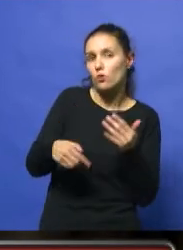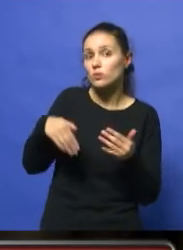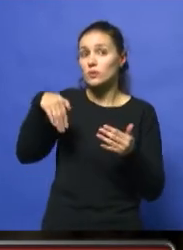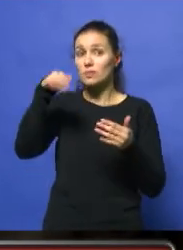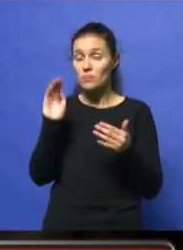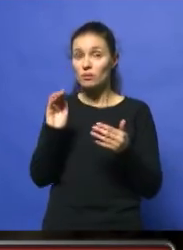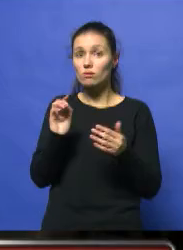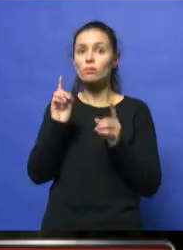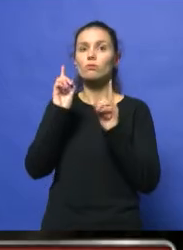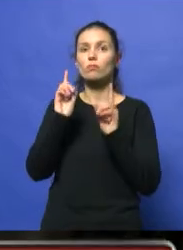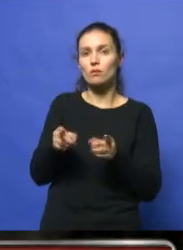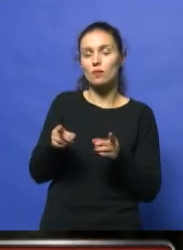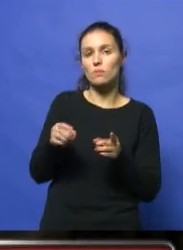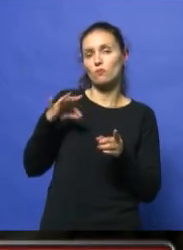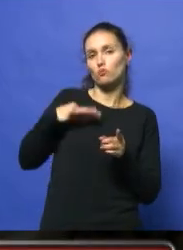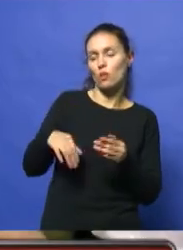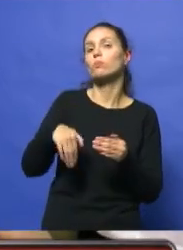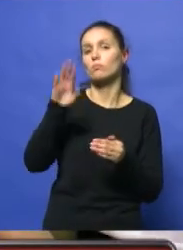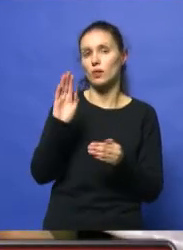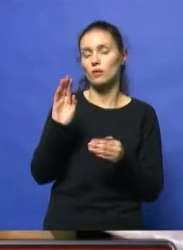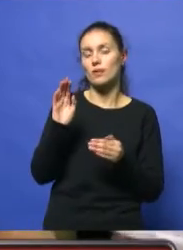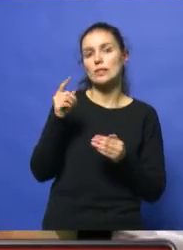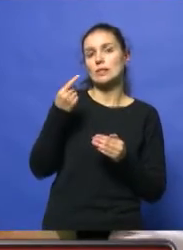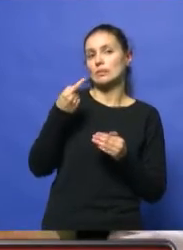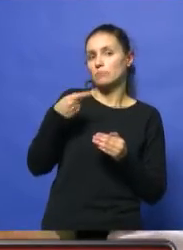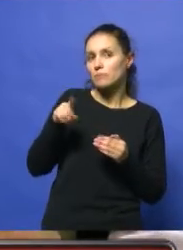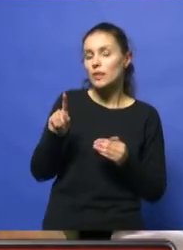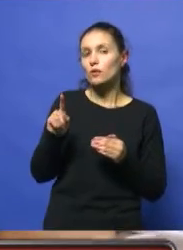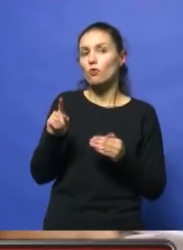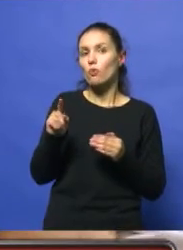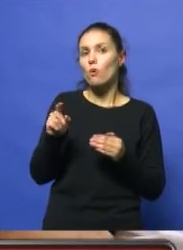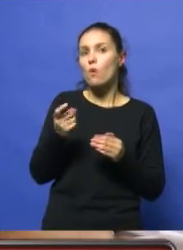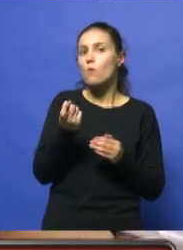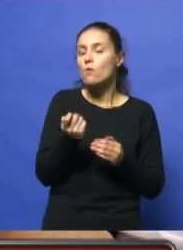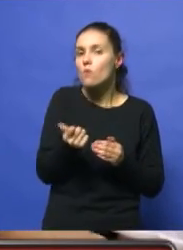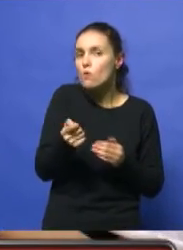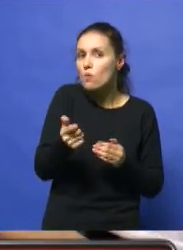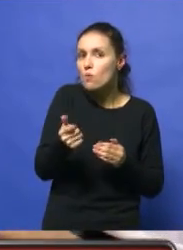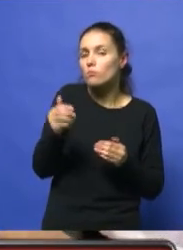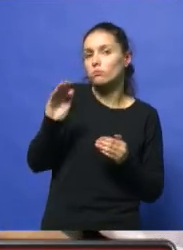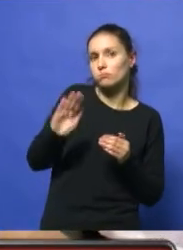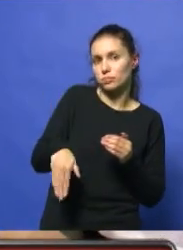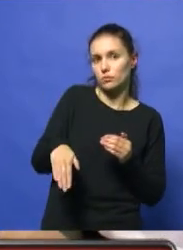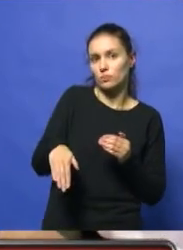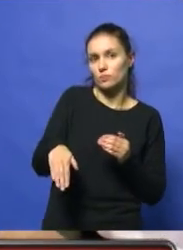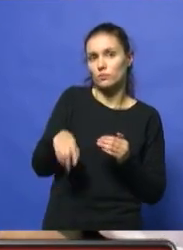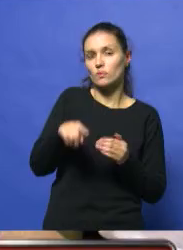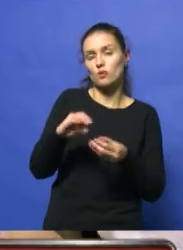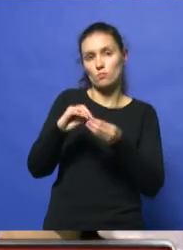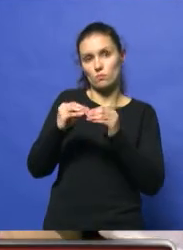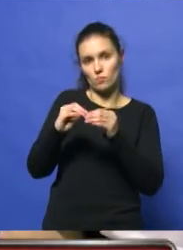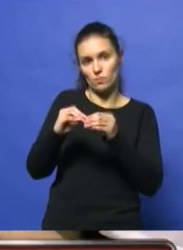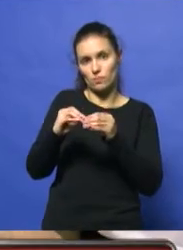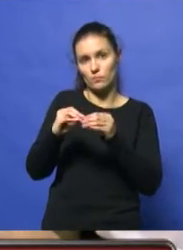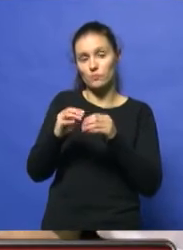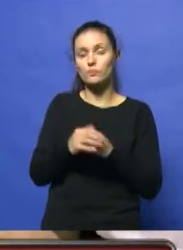remuneración, pero cae el consumo y eso nos afecta en demasía. Es